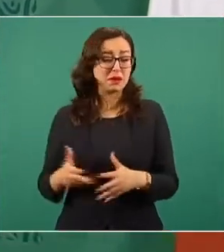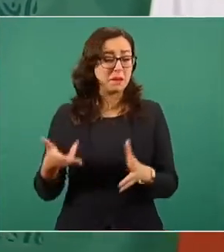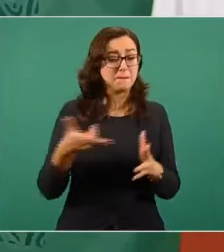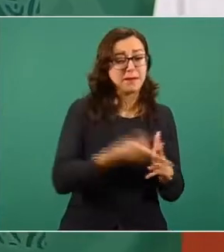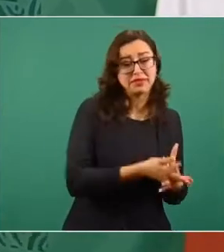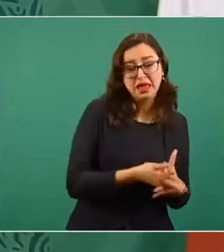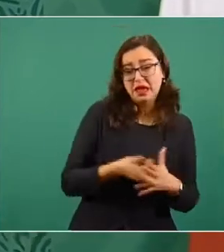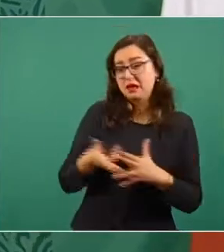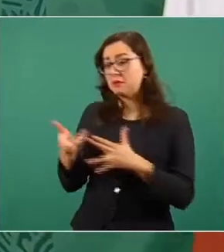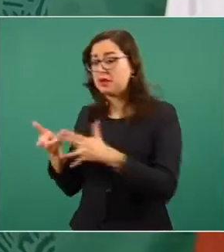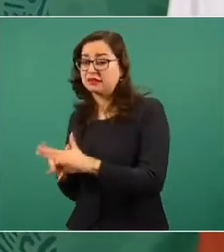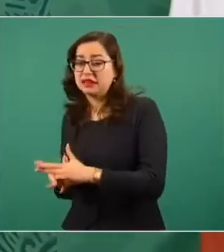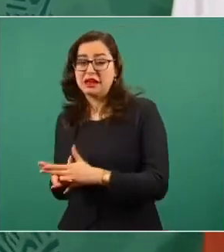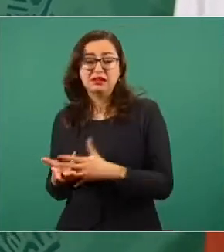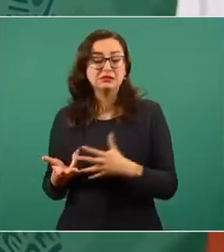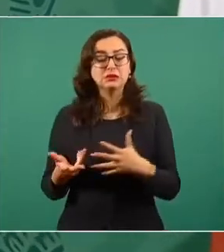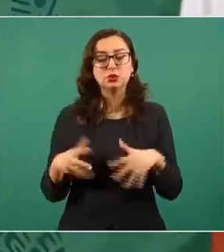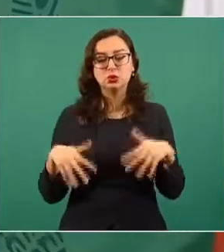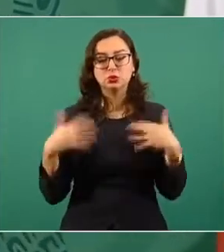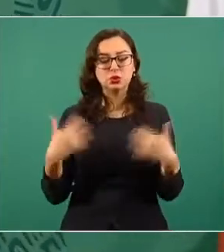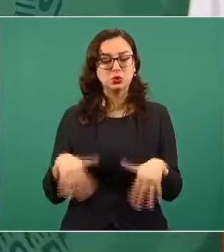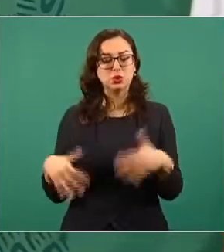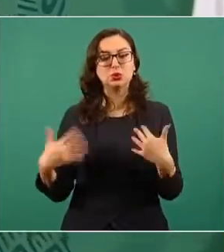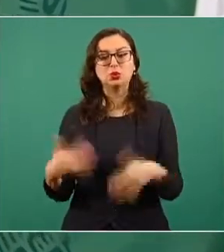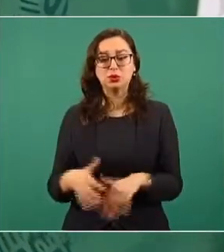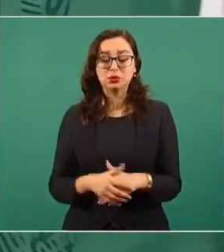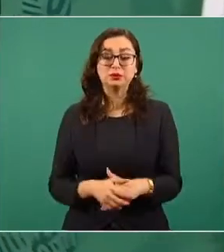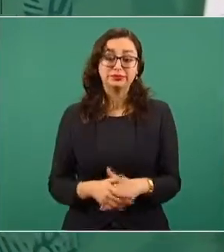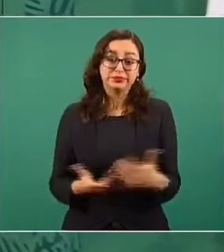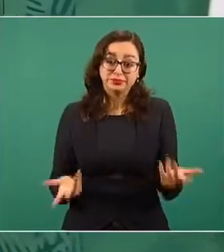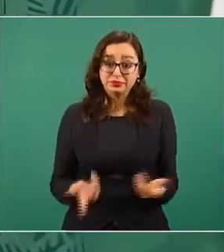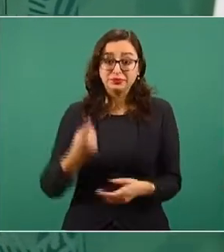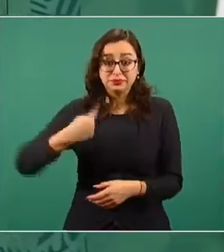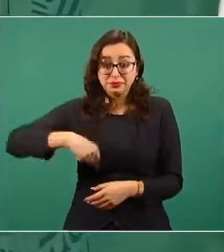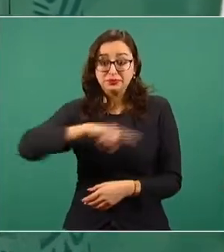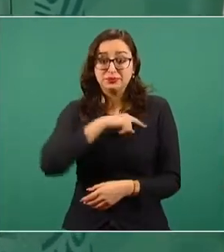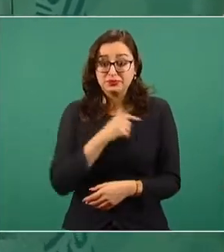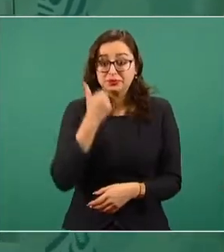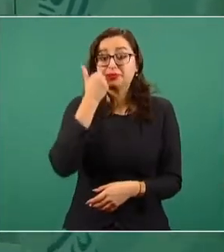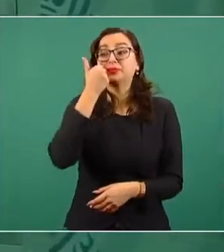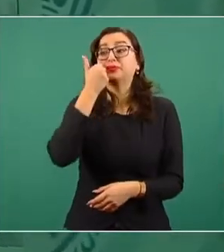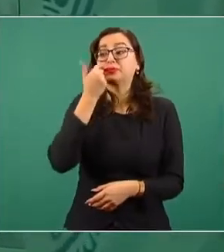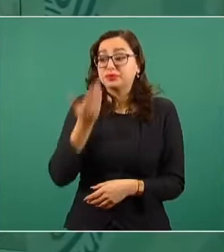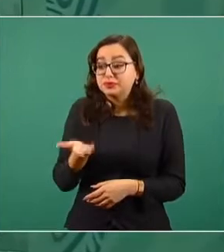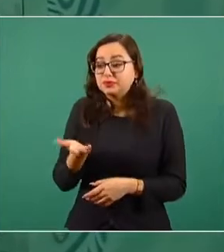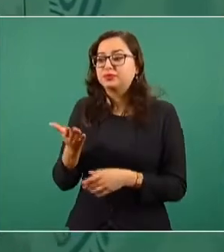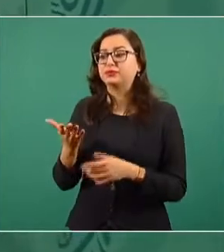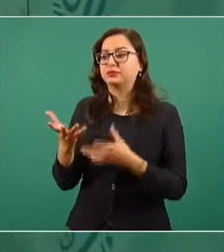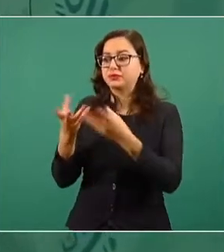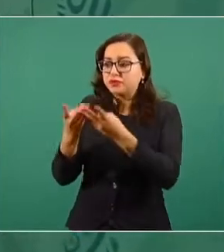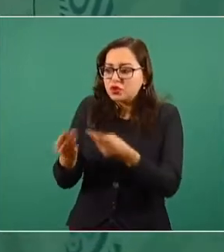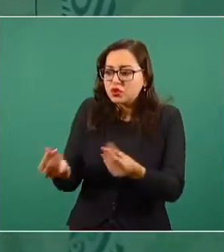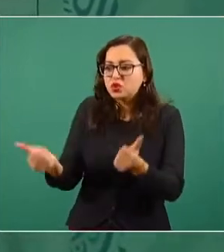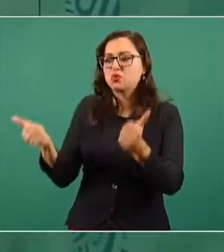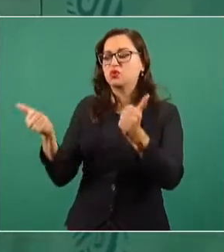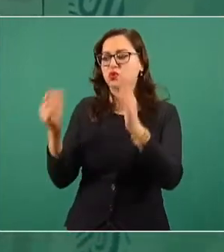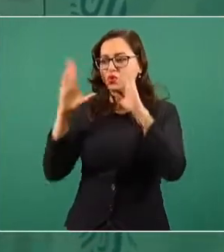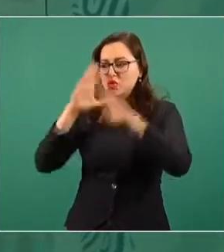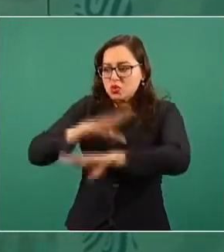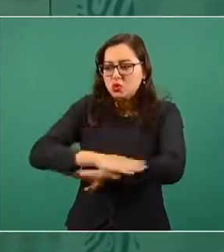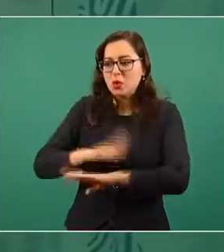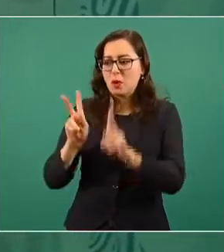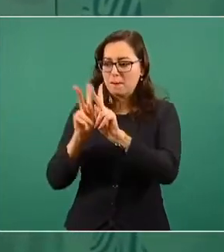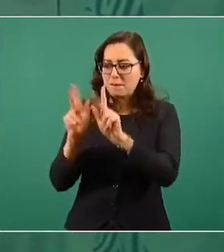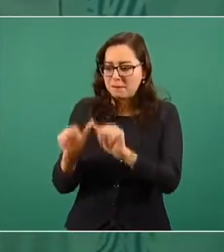En ese sentido, estamos trabajando en la Secretaría de Gobernación, en la solución. De hecho,